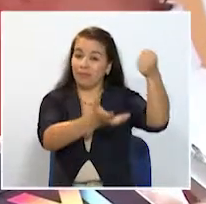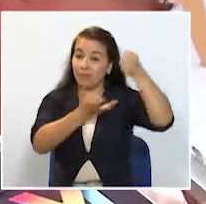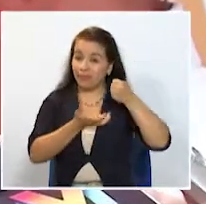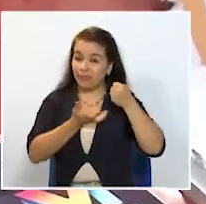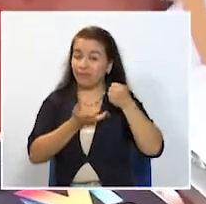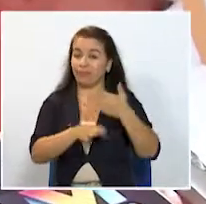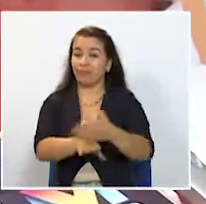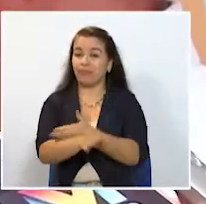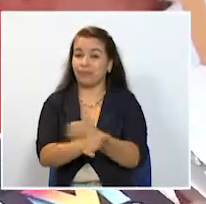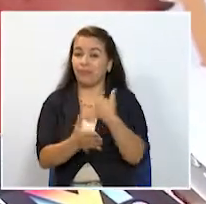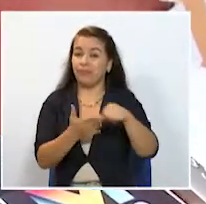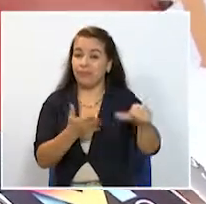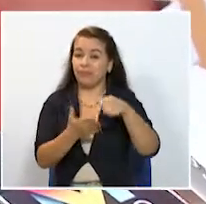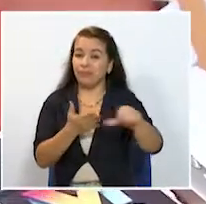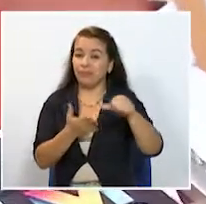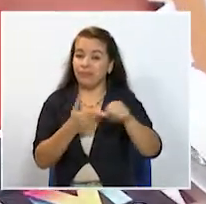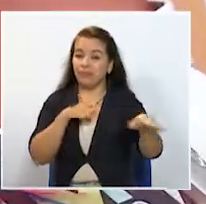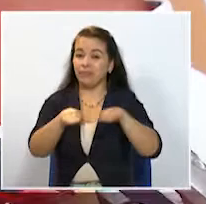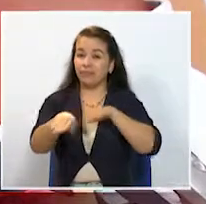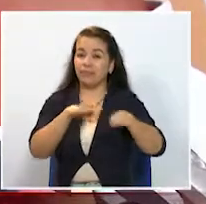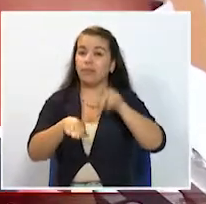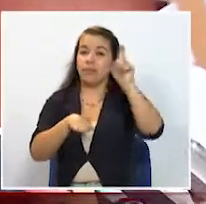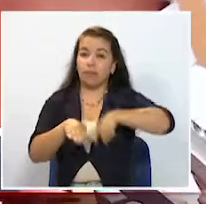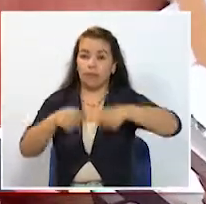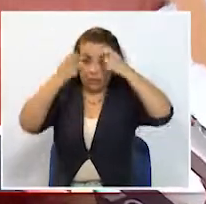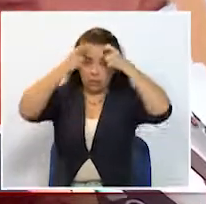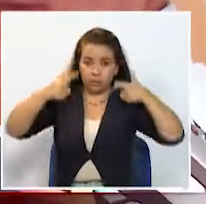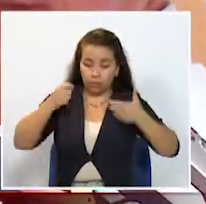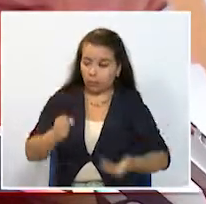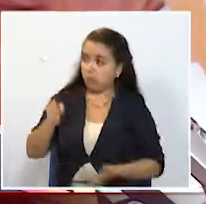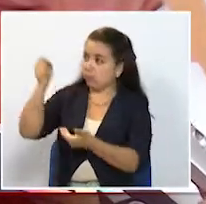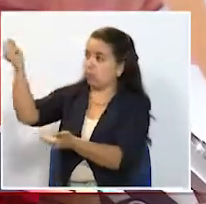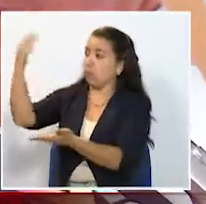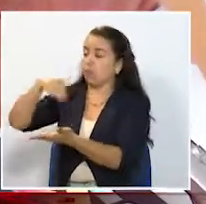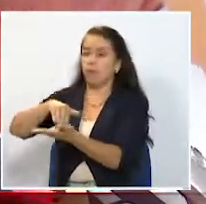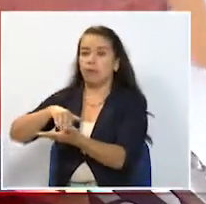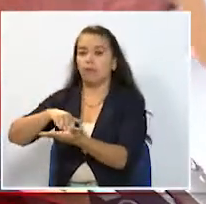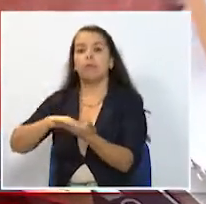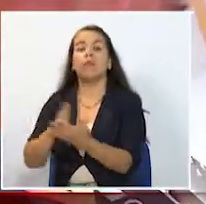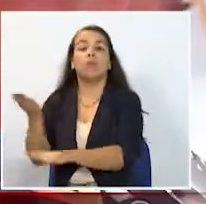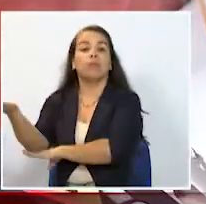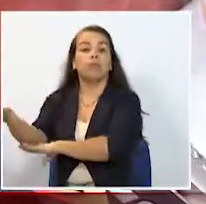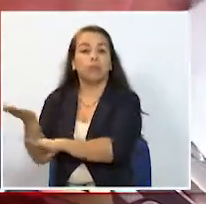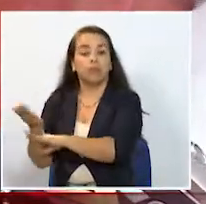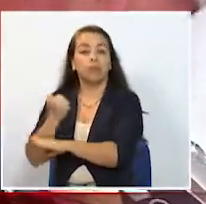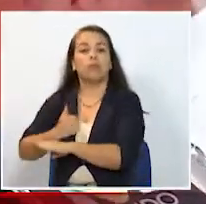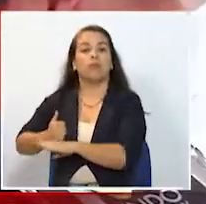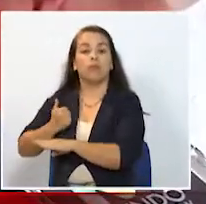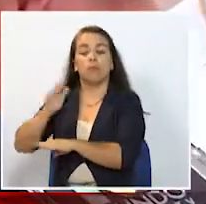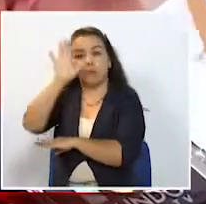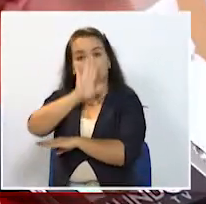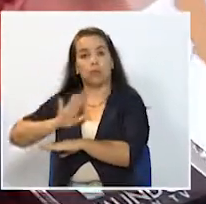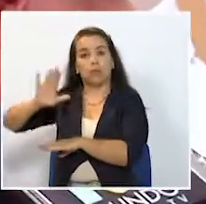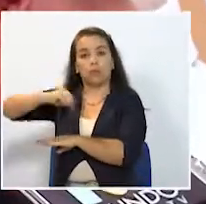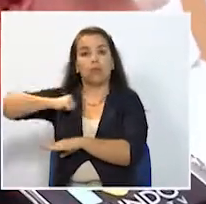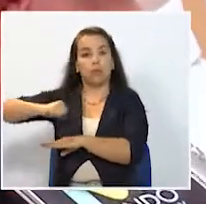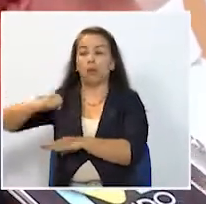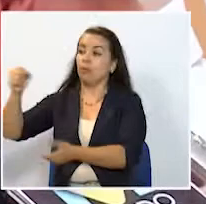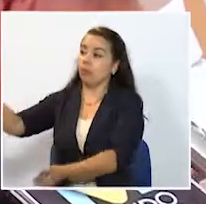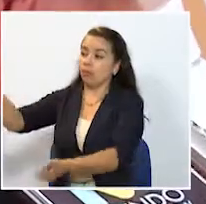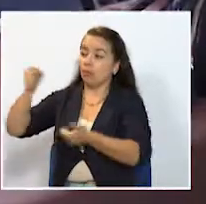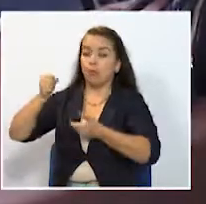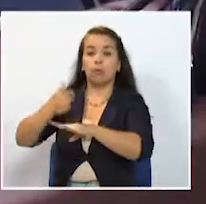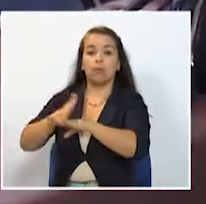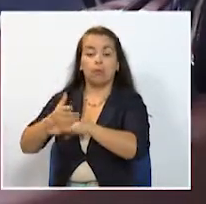esa concesión deben volver al Estado, pero reclamamos que la región tenga derecho a que los recursos se